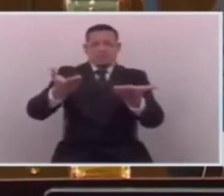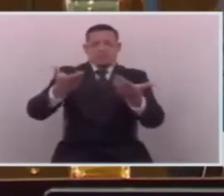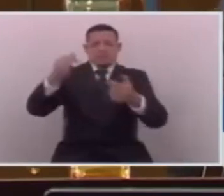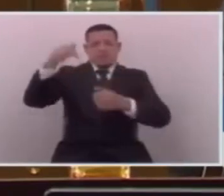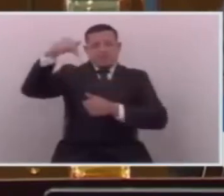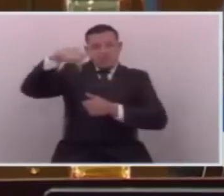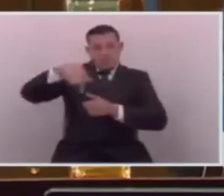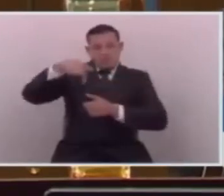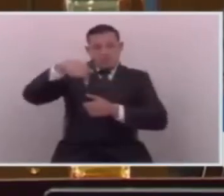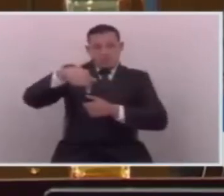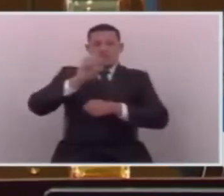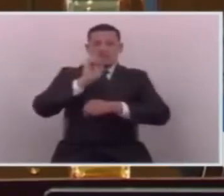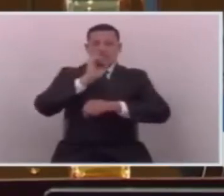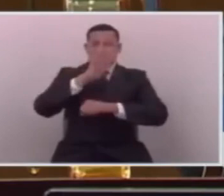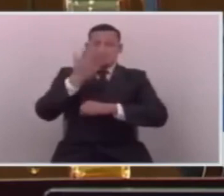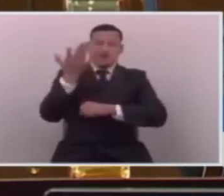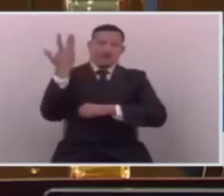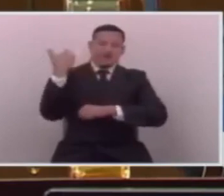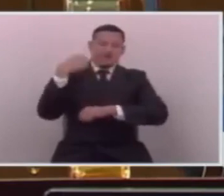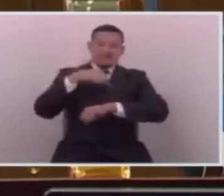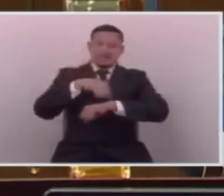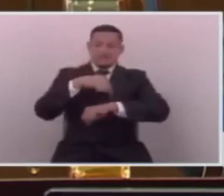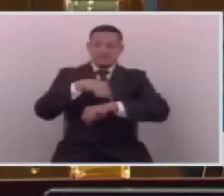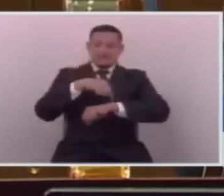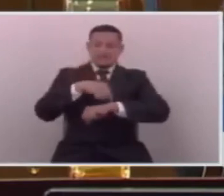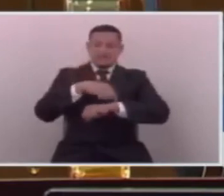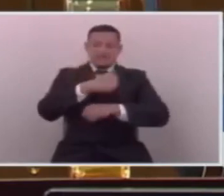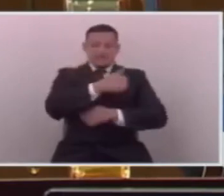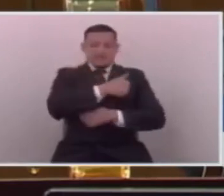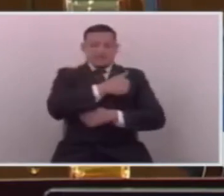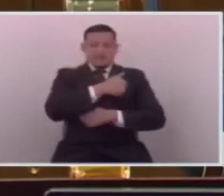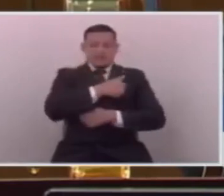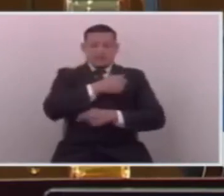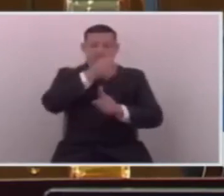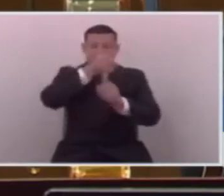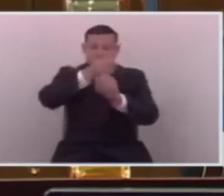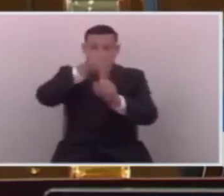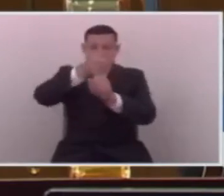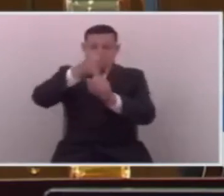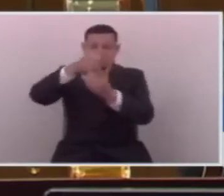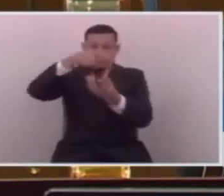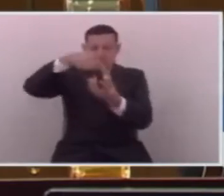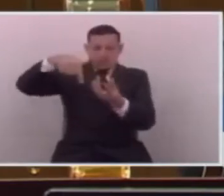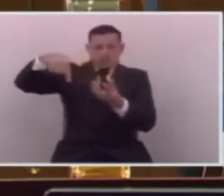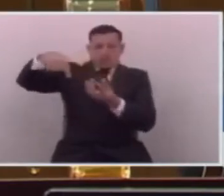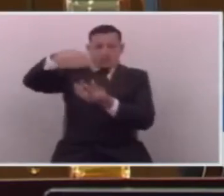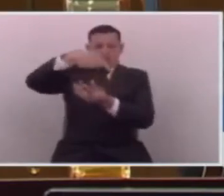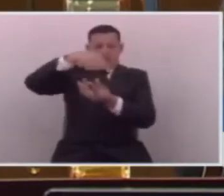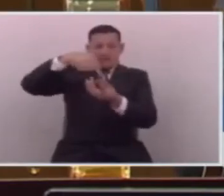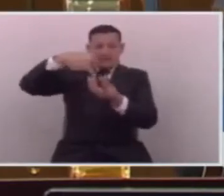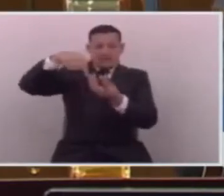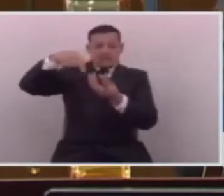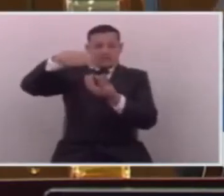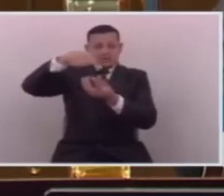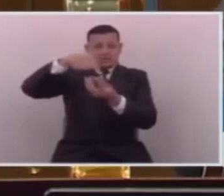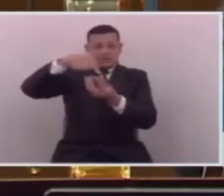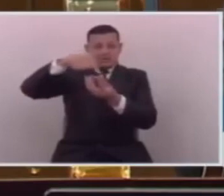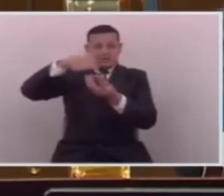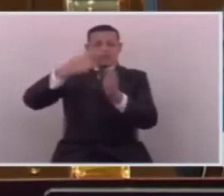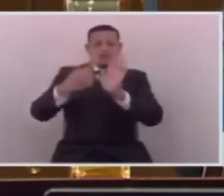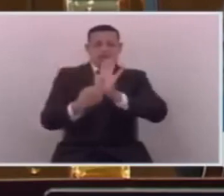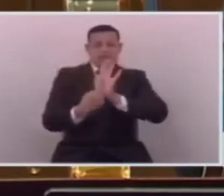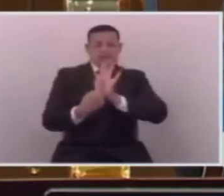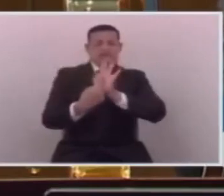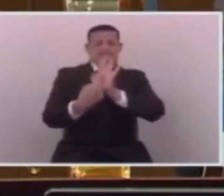Ahora, como decía anteriormente, es la responsabilidad de cada uno de ustedes el